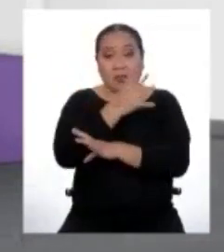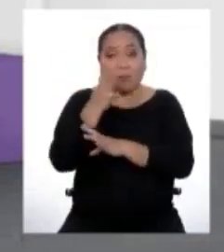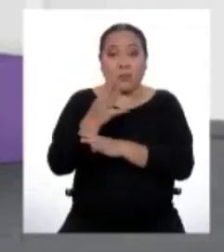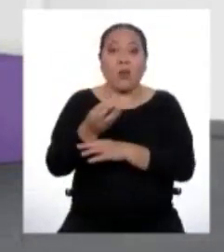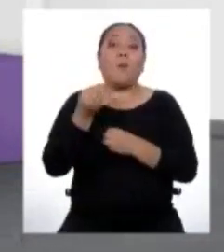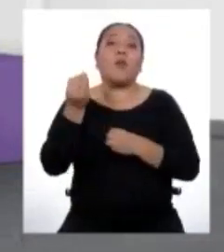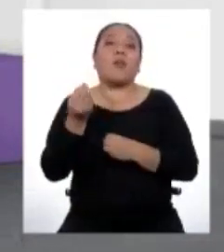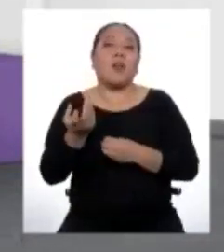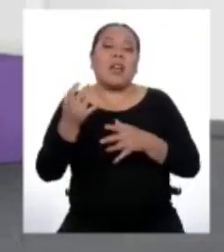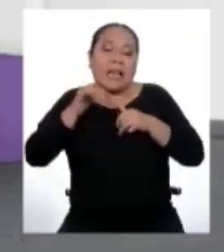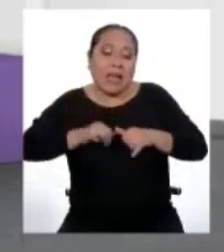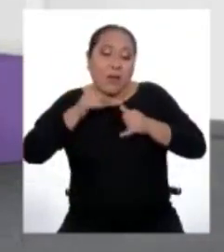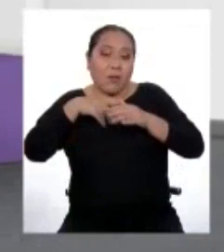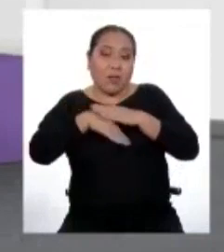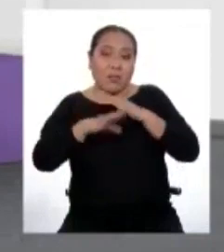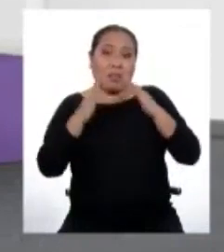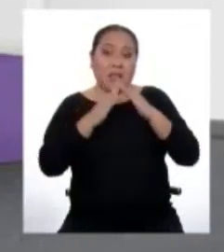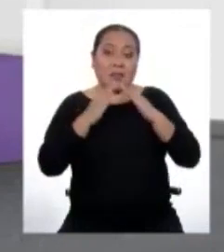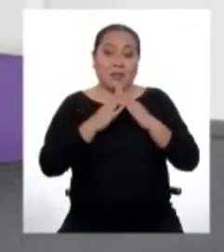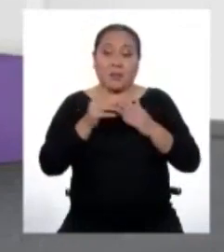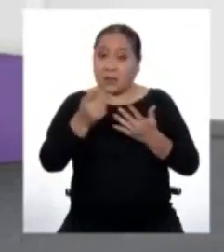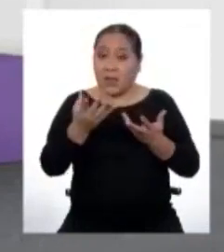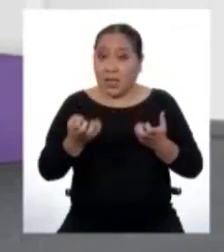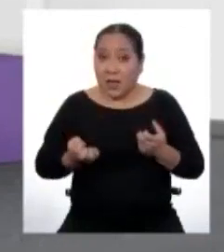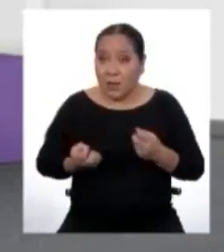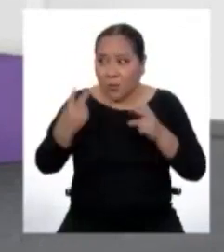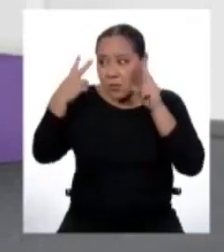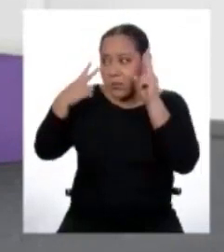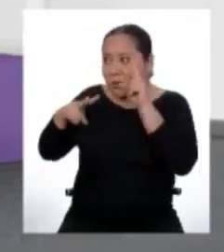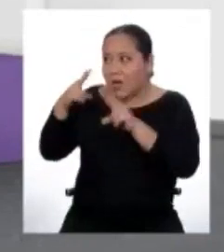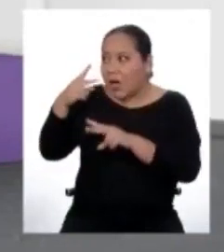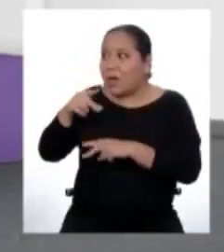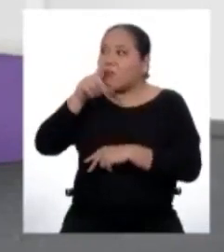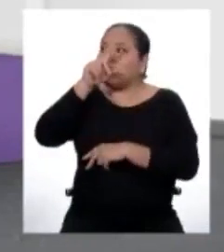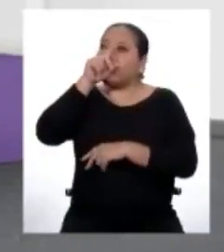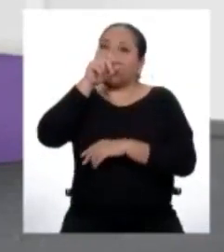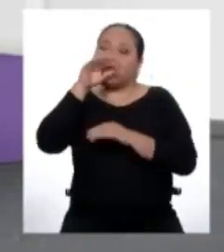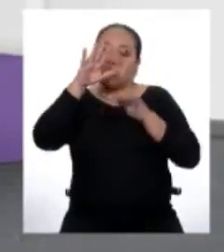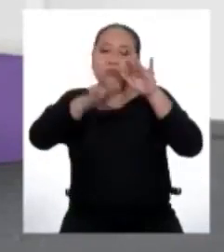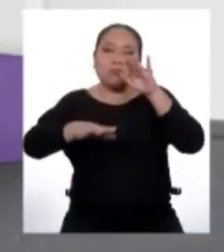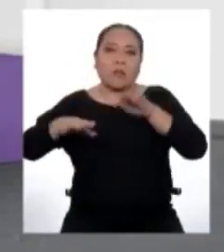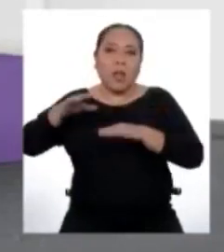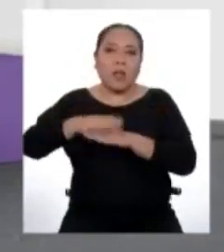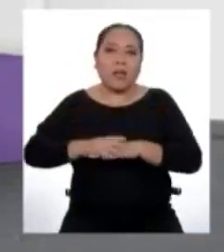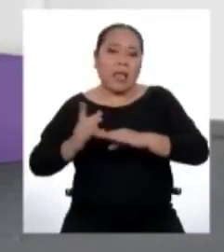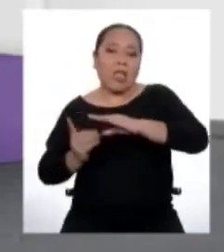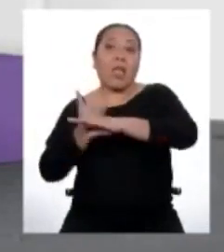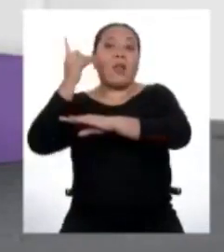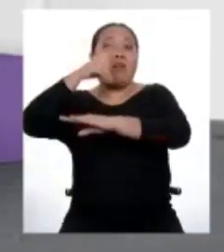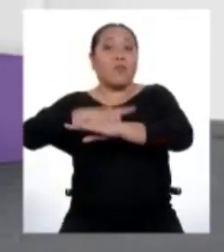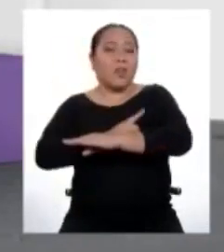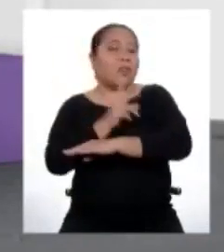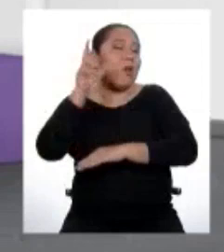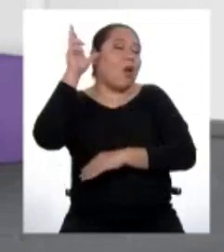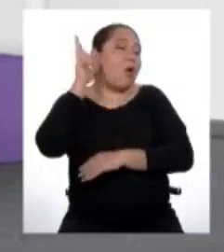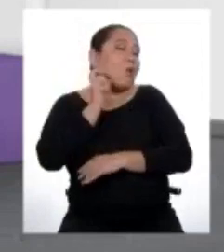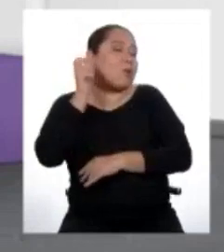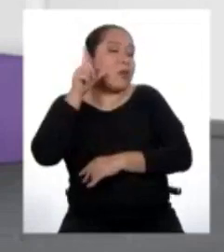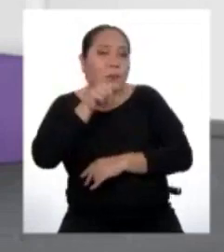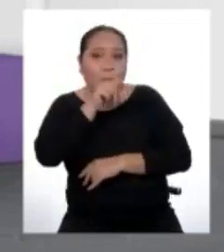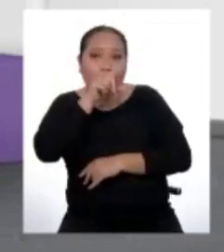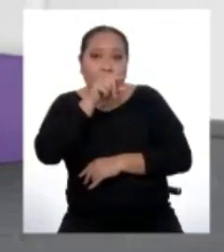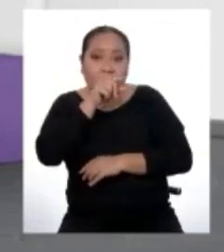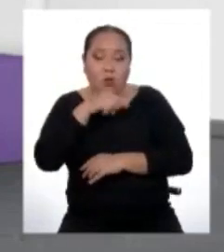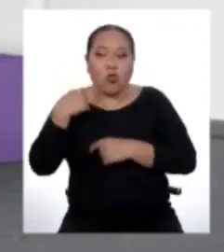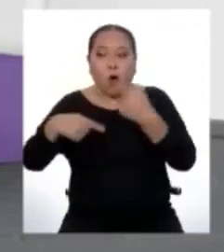aislamiento social. Si queremos seguir viendo aves en las playas, delfines a la orilla del mar, escuchar pajaritos todos